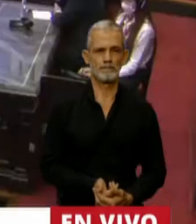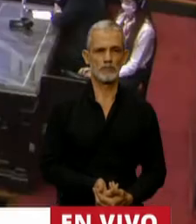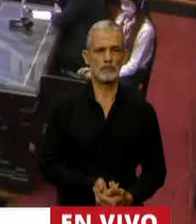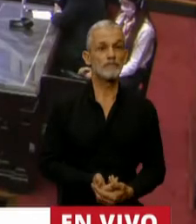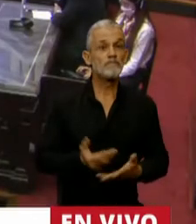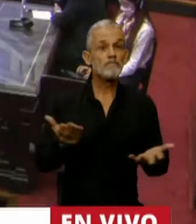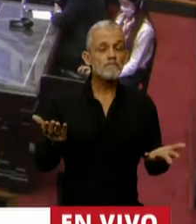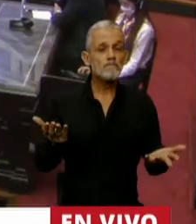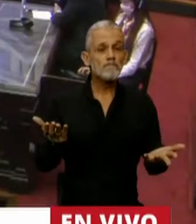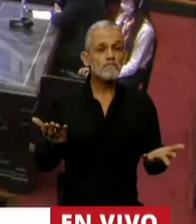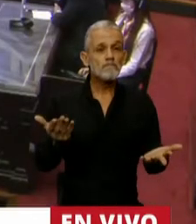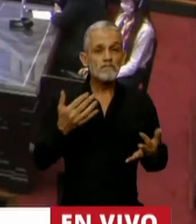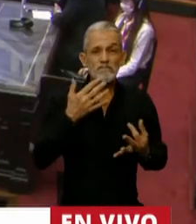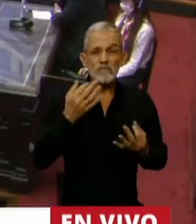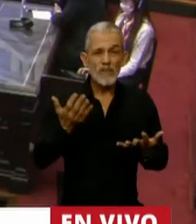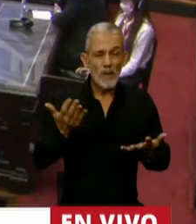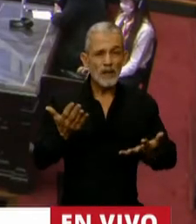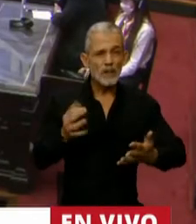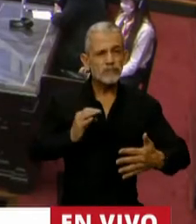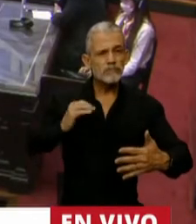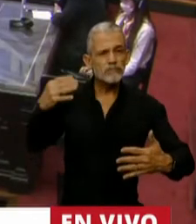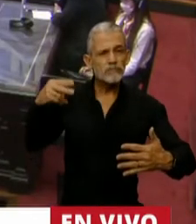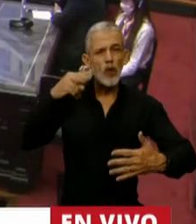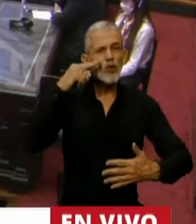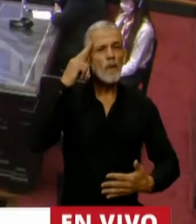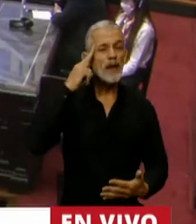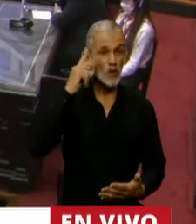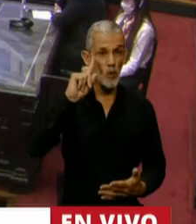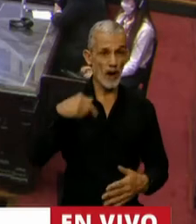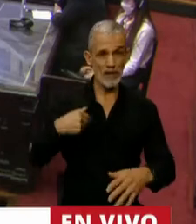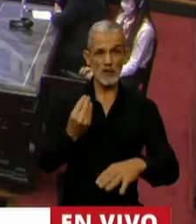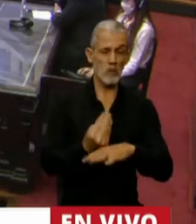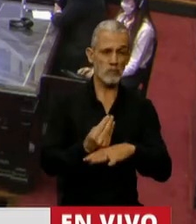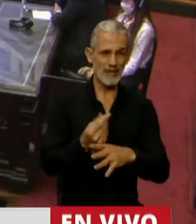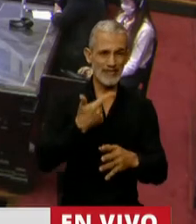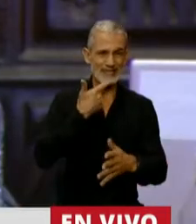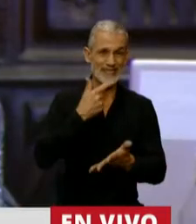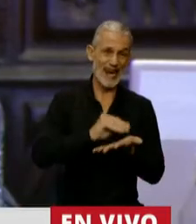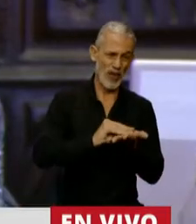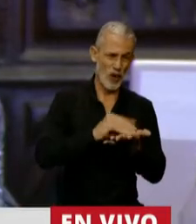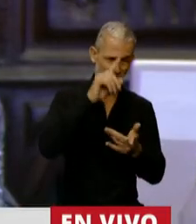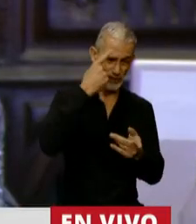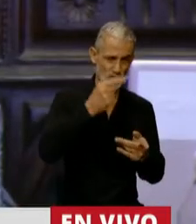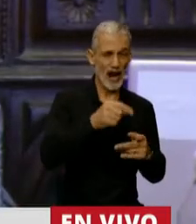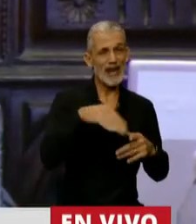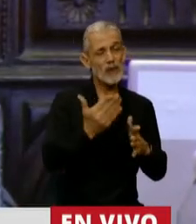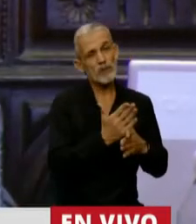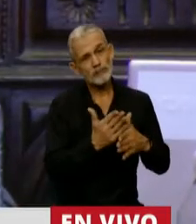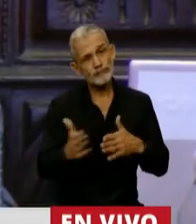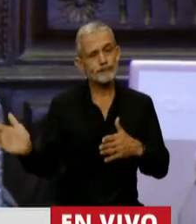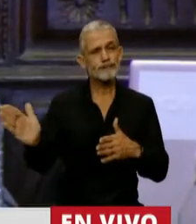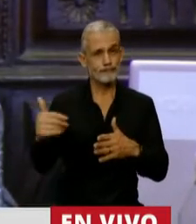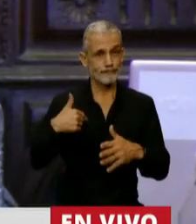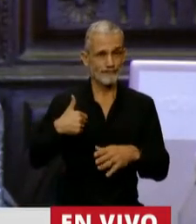La verdad que desde el 2009 que asumí como senador nacional y en los años que me tocó